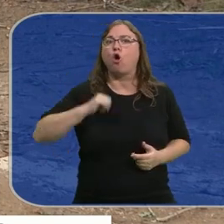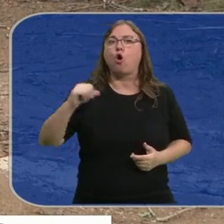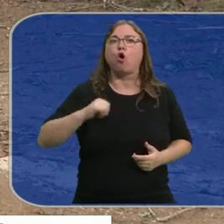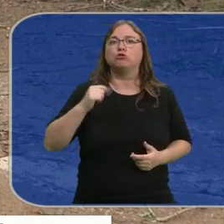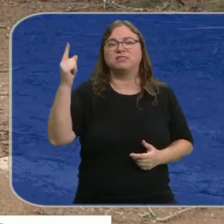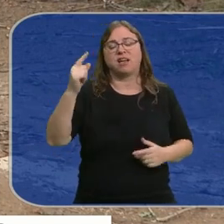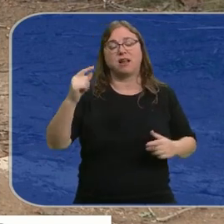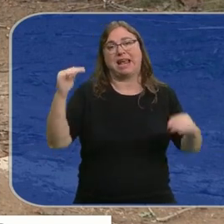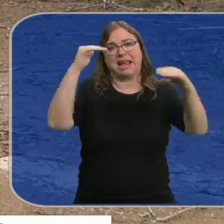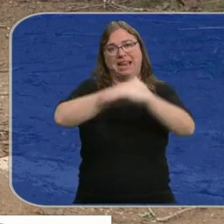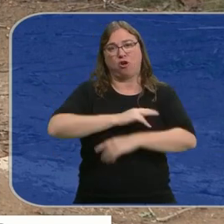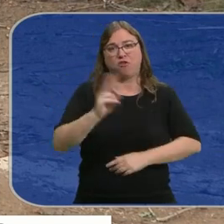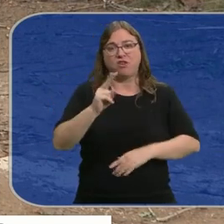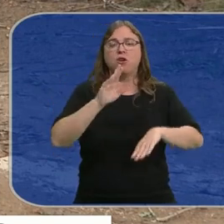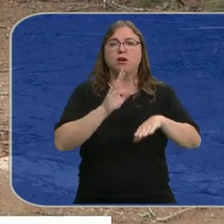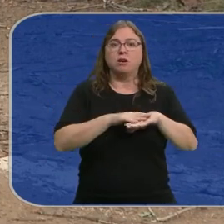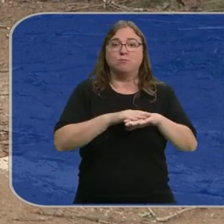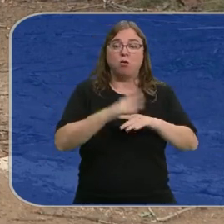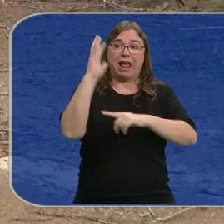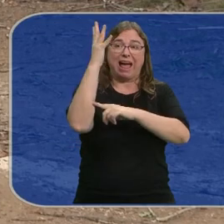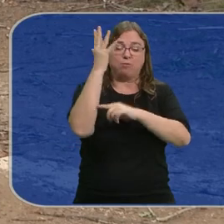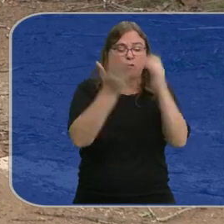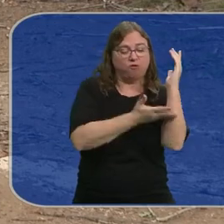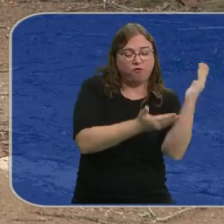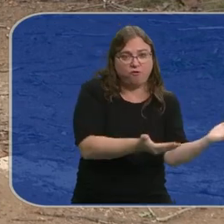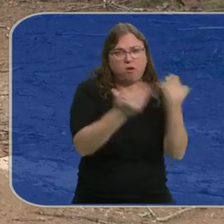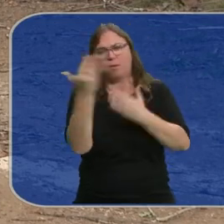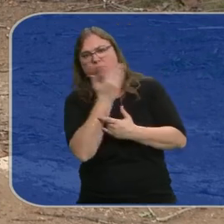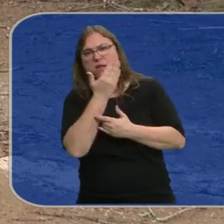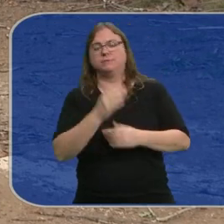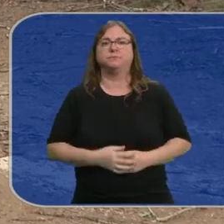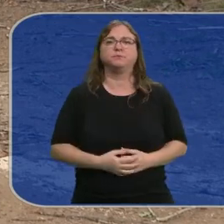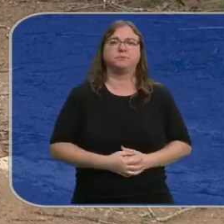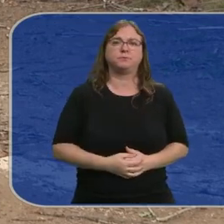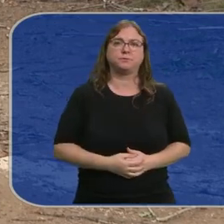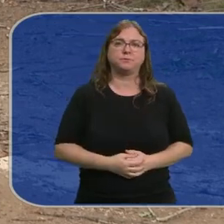hospital clínico de Valladolid cuando trataba de retirar un árbol que bloqueaba el acceso a una finca.